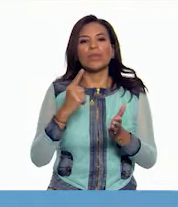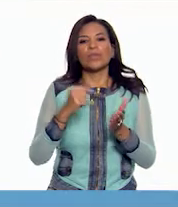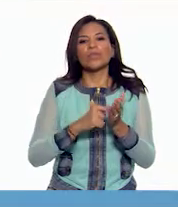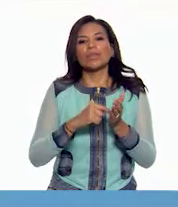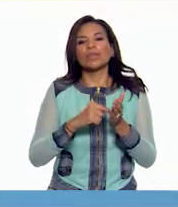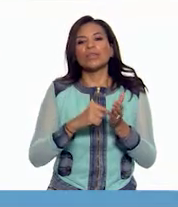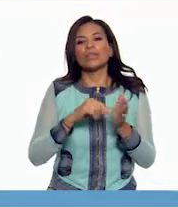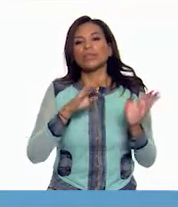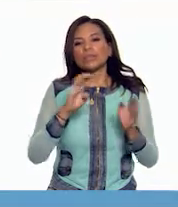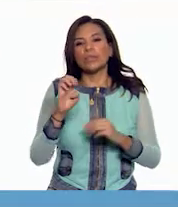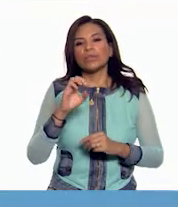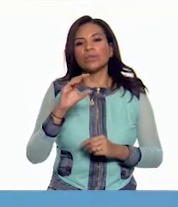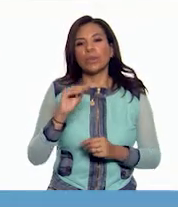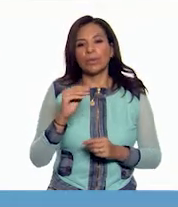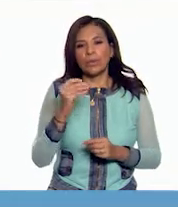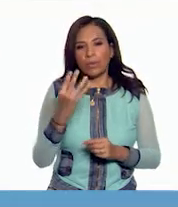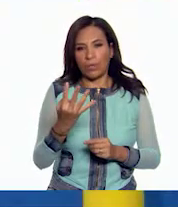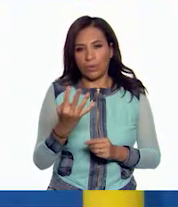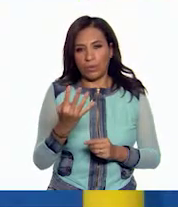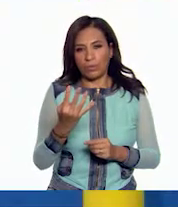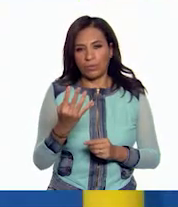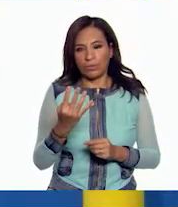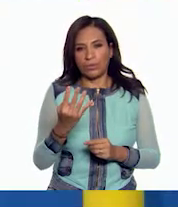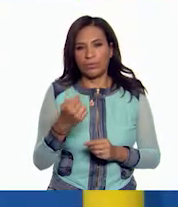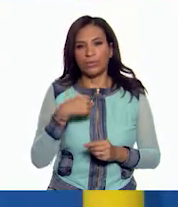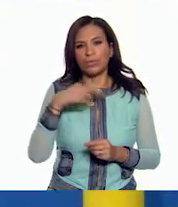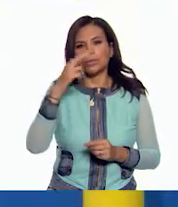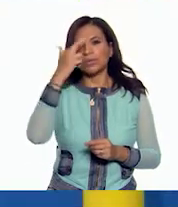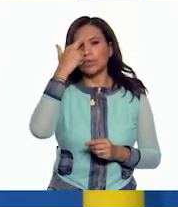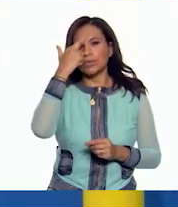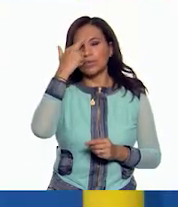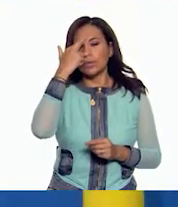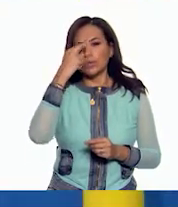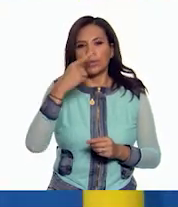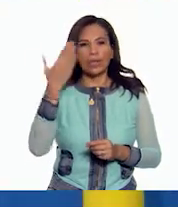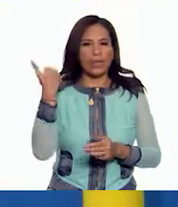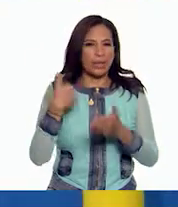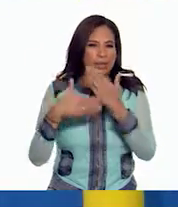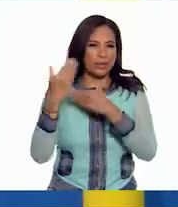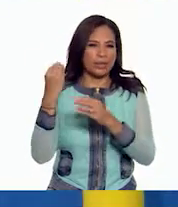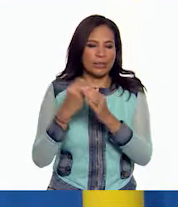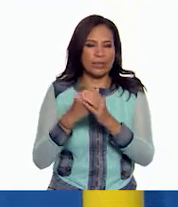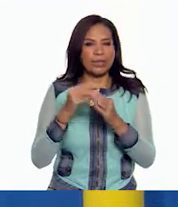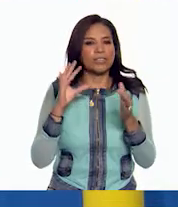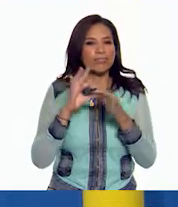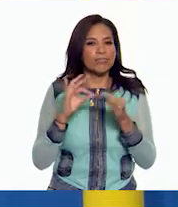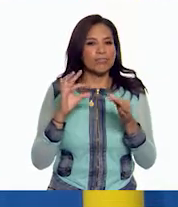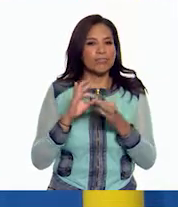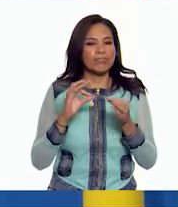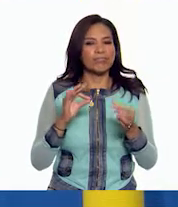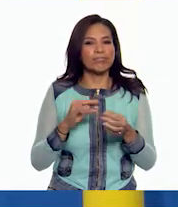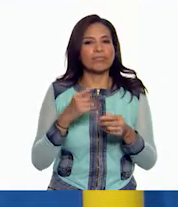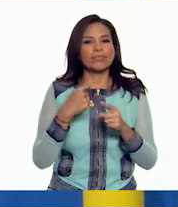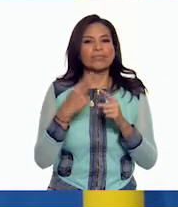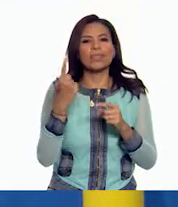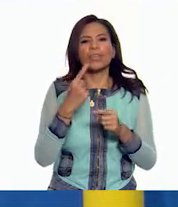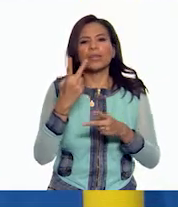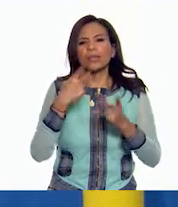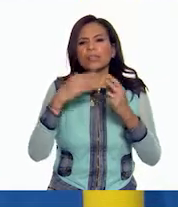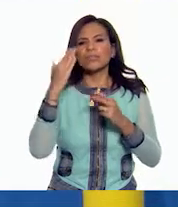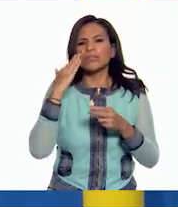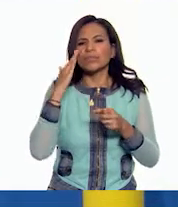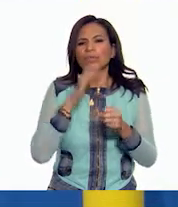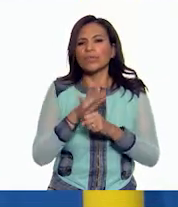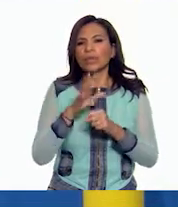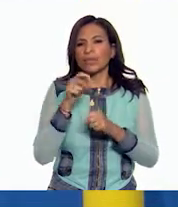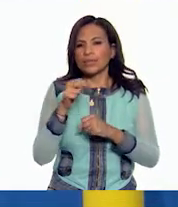1994. Yo recuerdo que en clases pasadas habíamos hablado sobre a qué principios